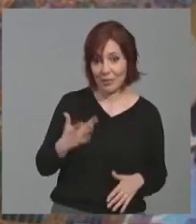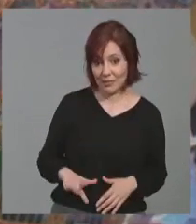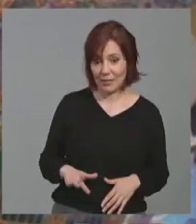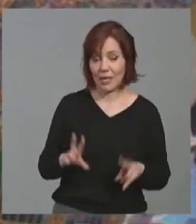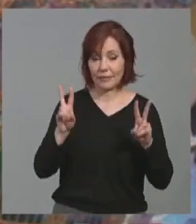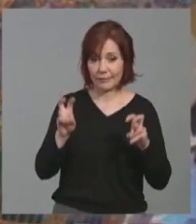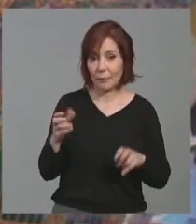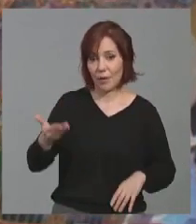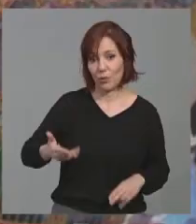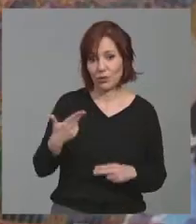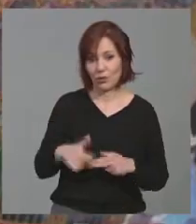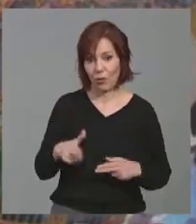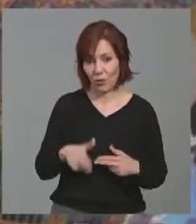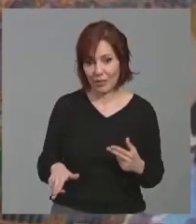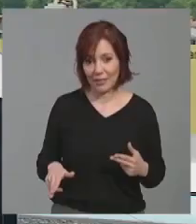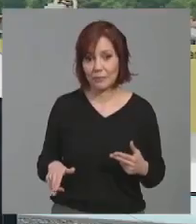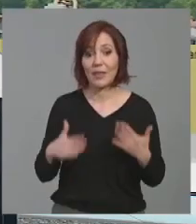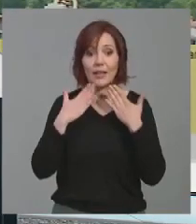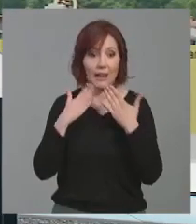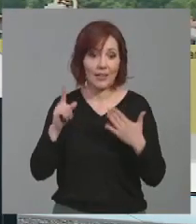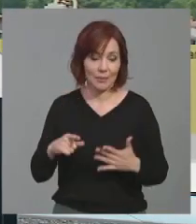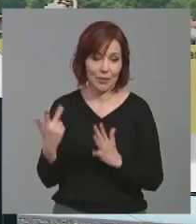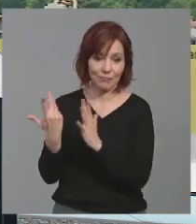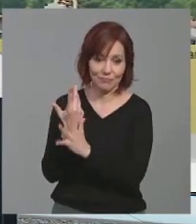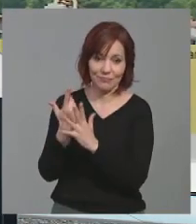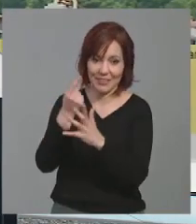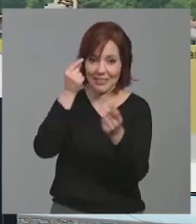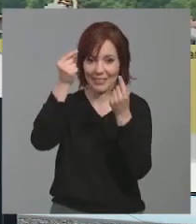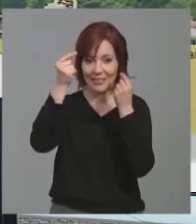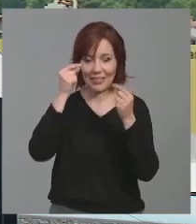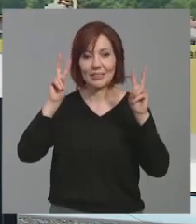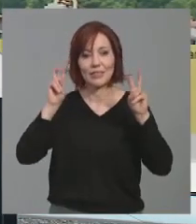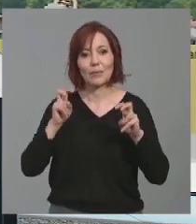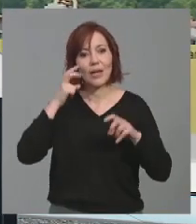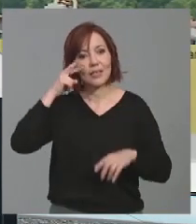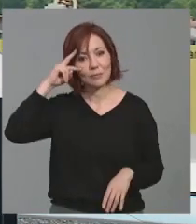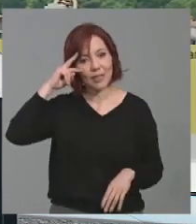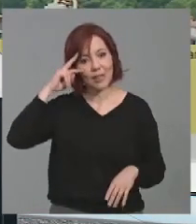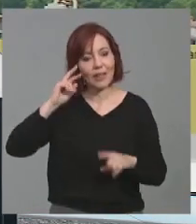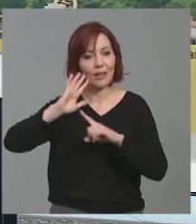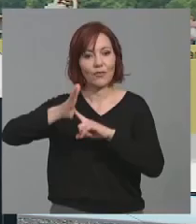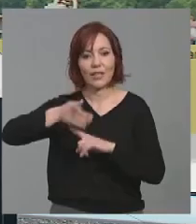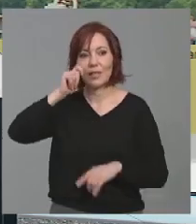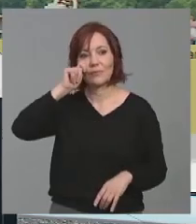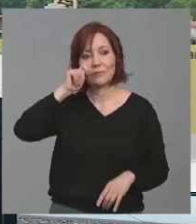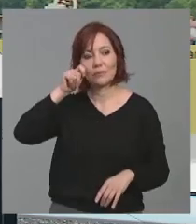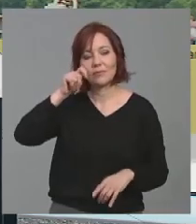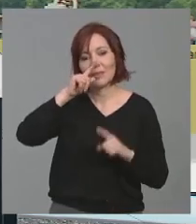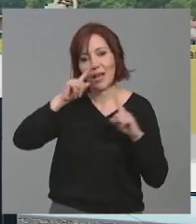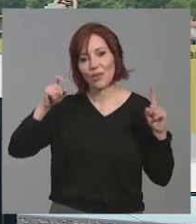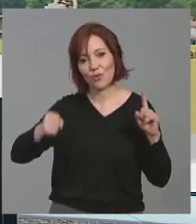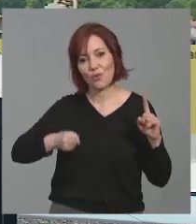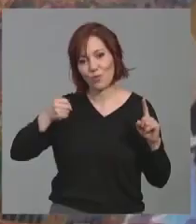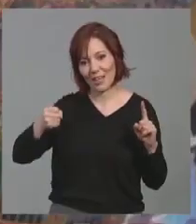político, y también por acercarnos un poquito más pues todo lo que ha sido la experiencia de Fitur con el año jubilar, que seguro que,